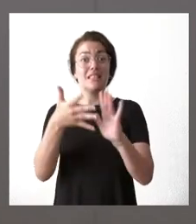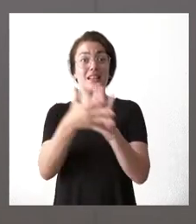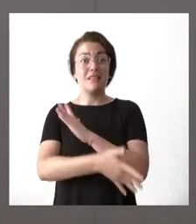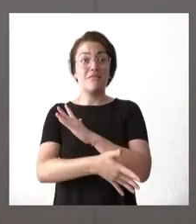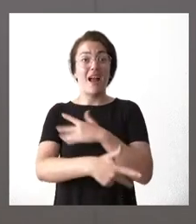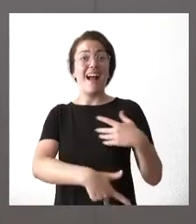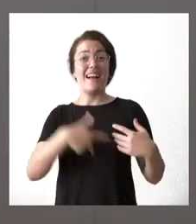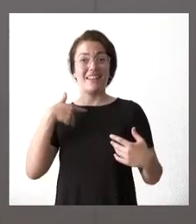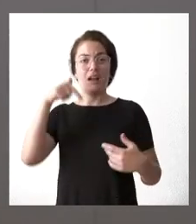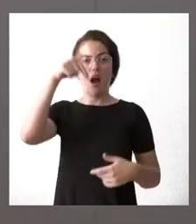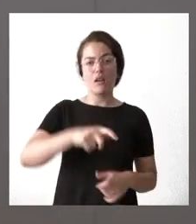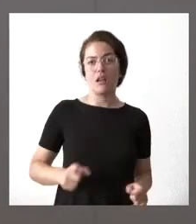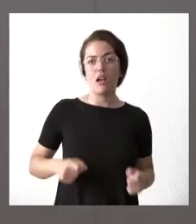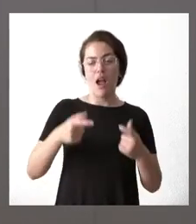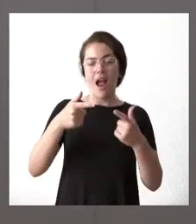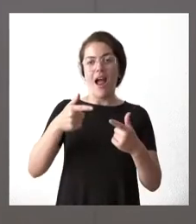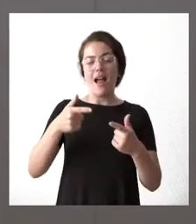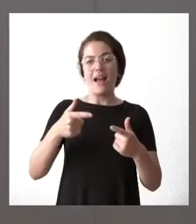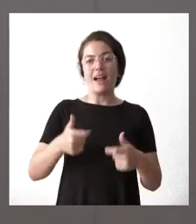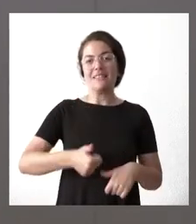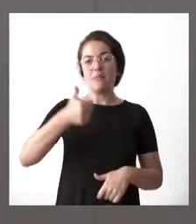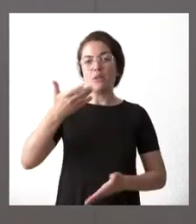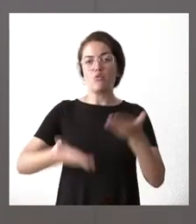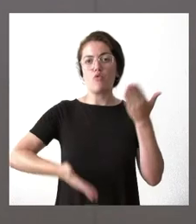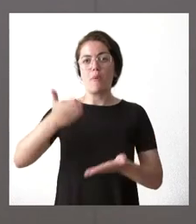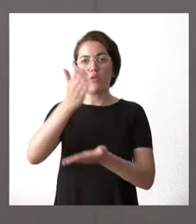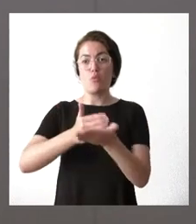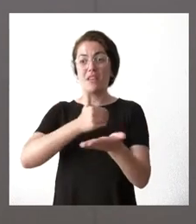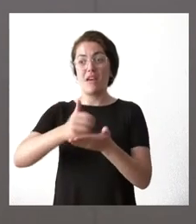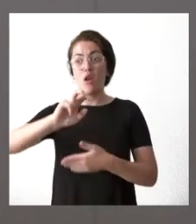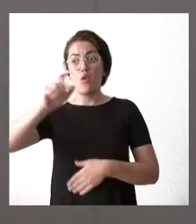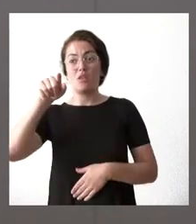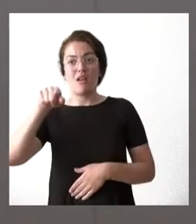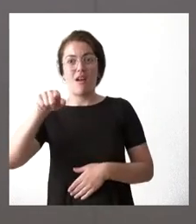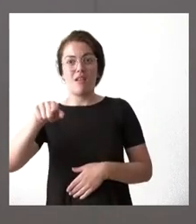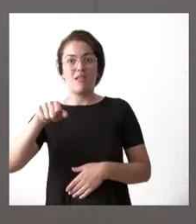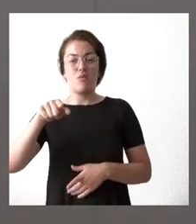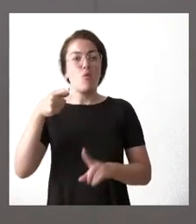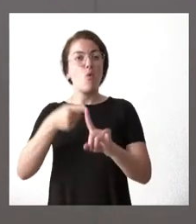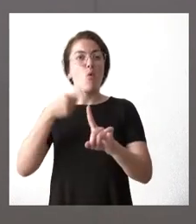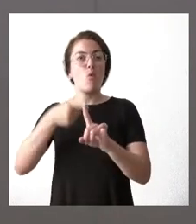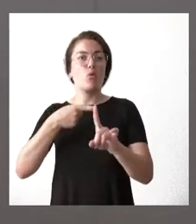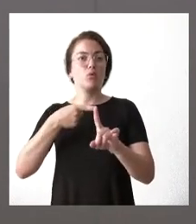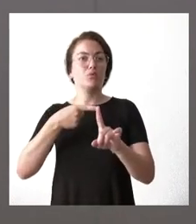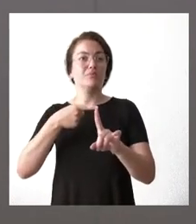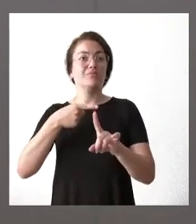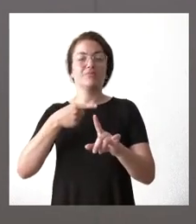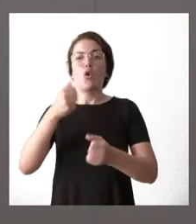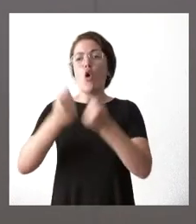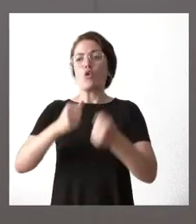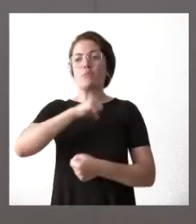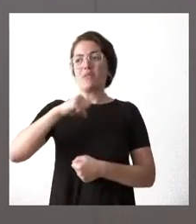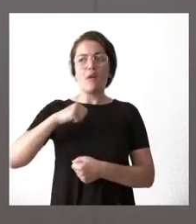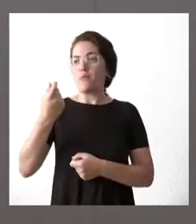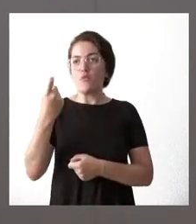que en otras comunidades autónomas menos dispersas donde el uso del transporte privado es menos necesario. Desde ese punto de